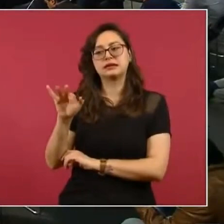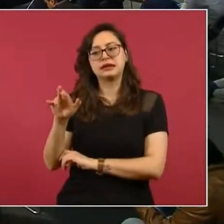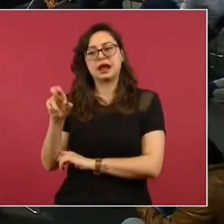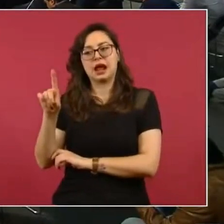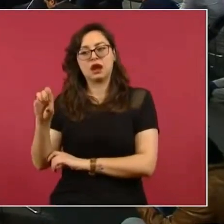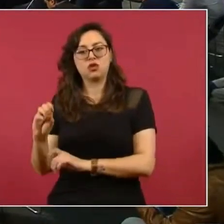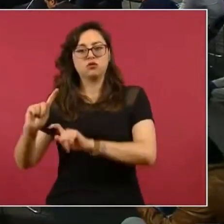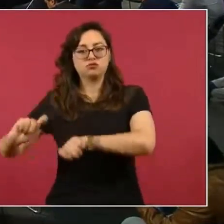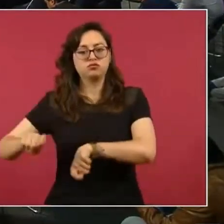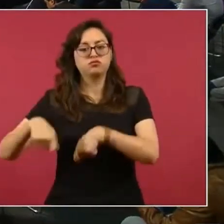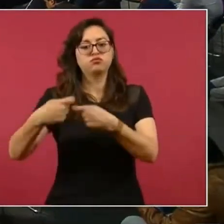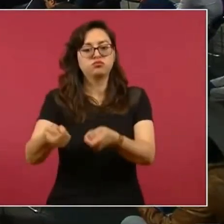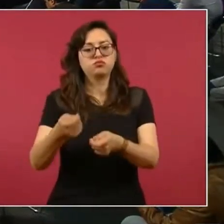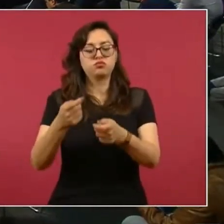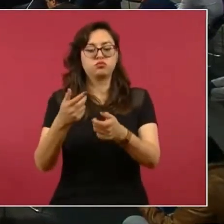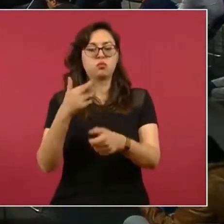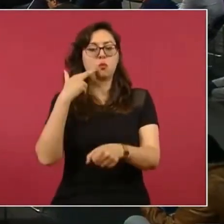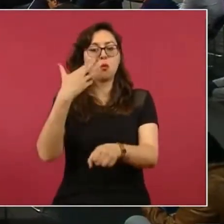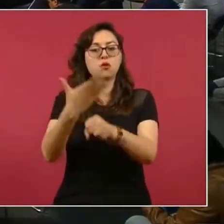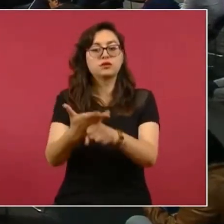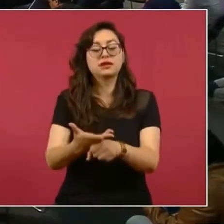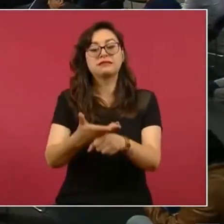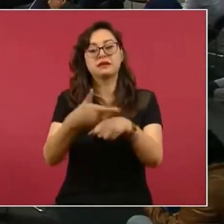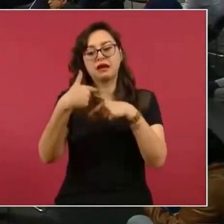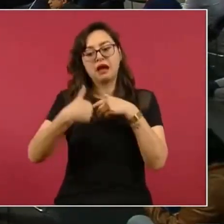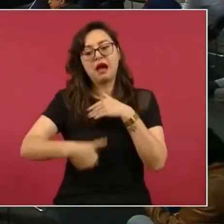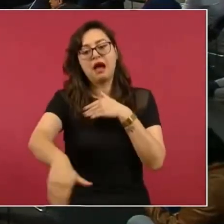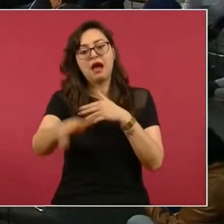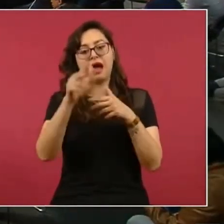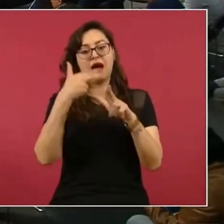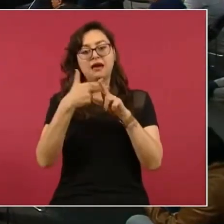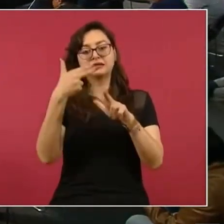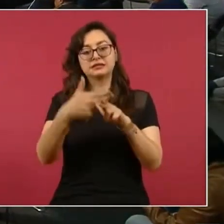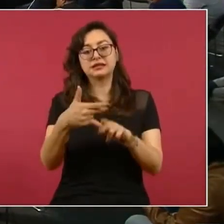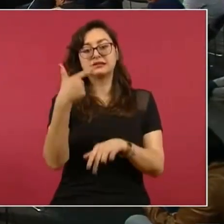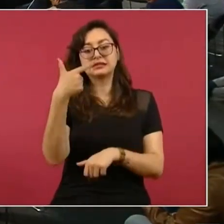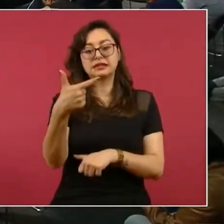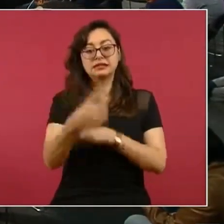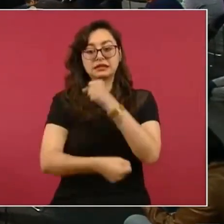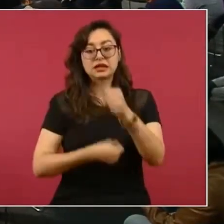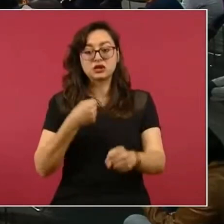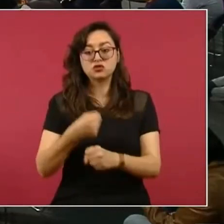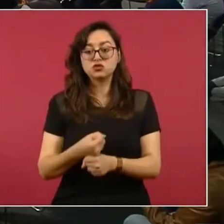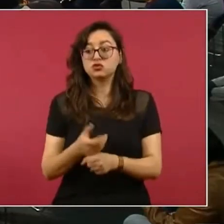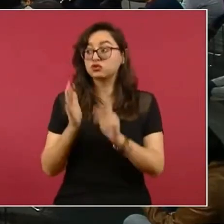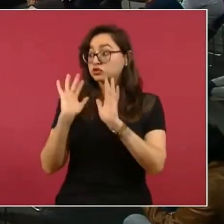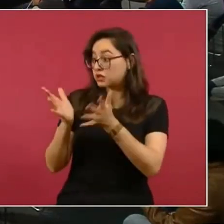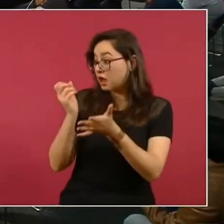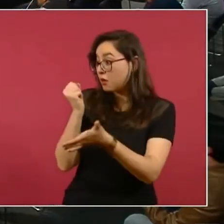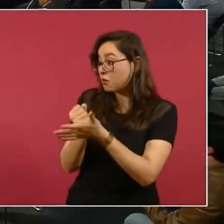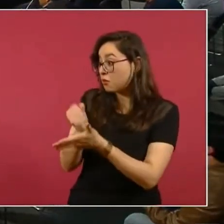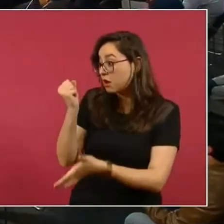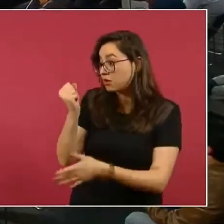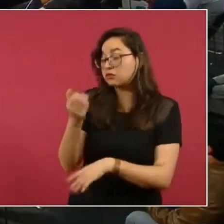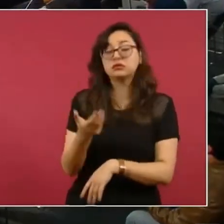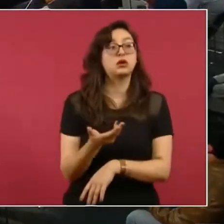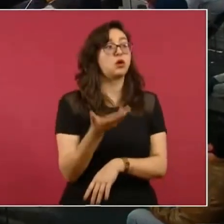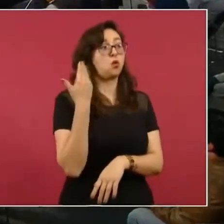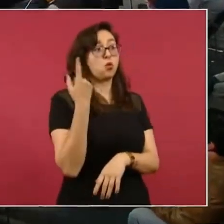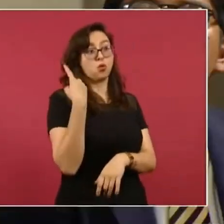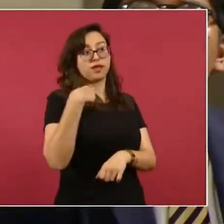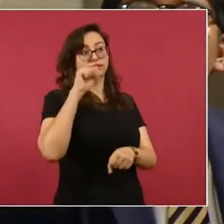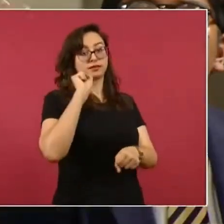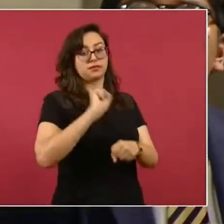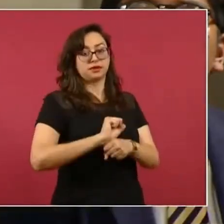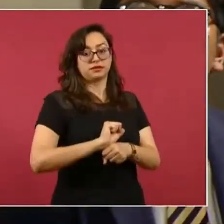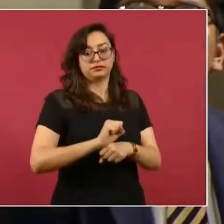INAI por siete años, presidente. ¿Ya lo aprobaron? la semana pasada. Entonces,